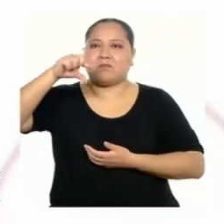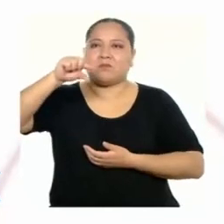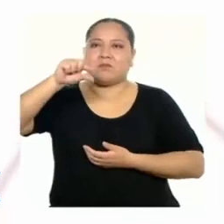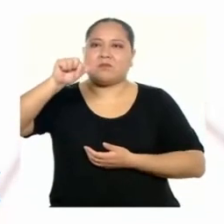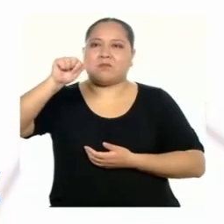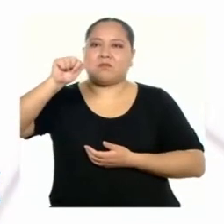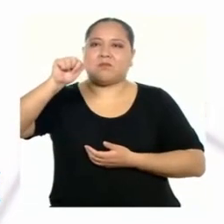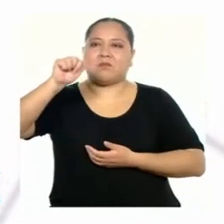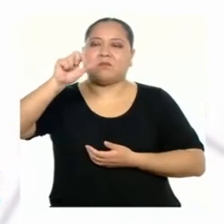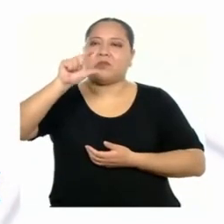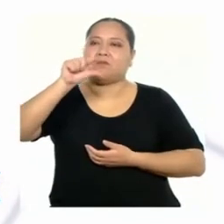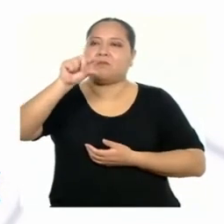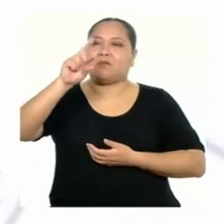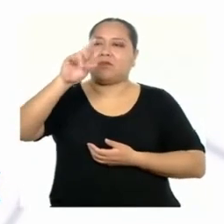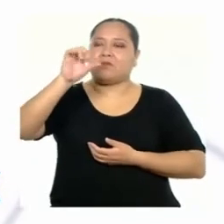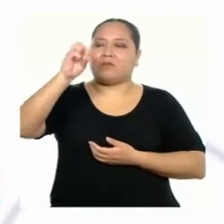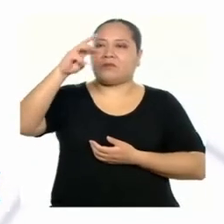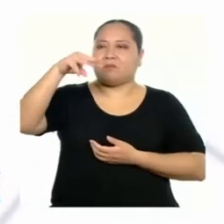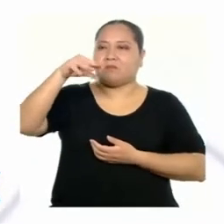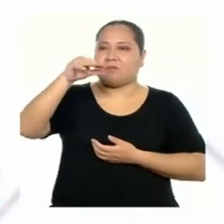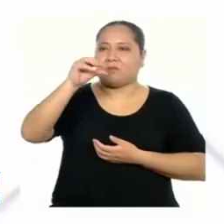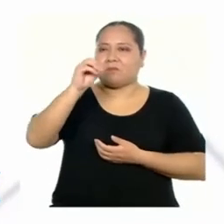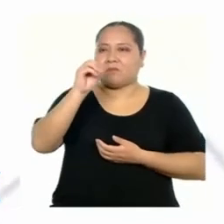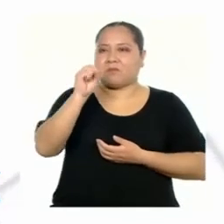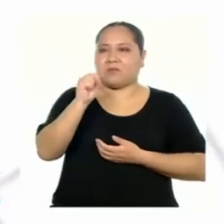18 gramos.